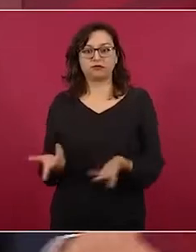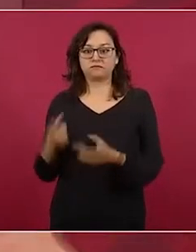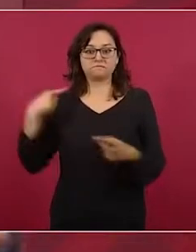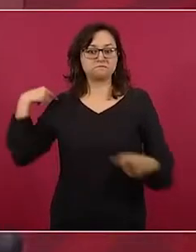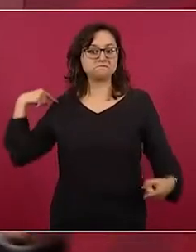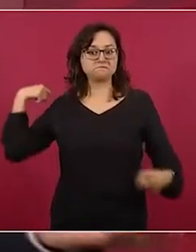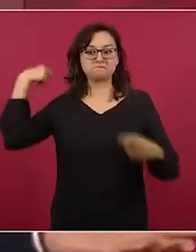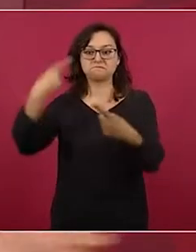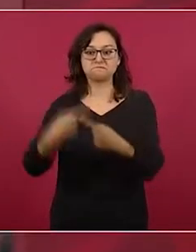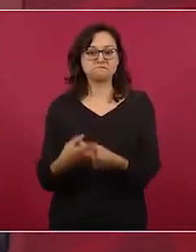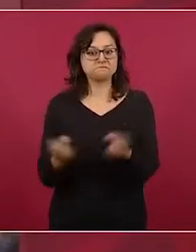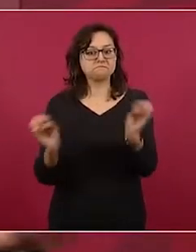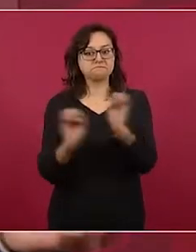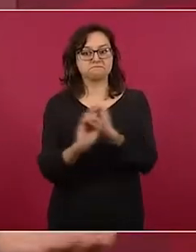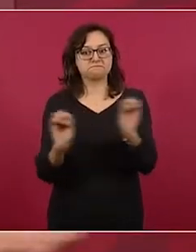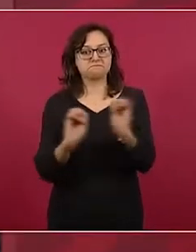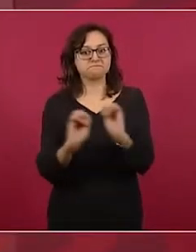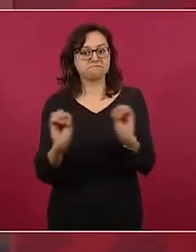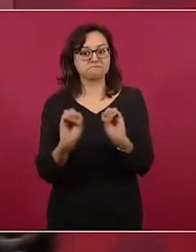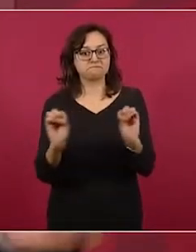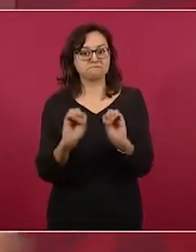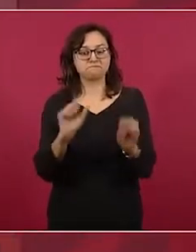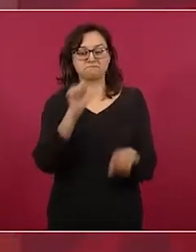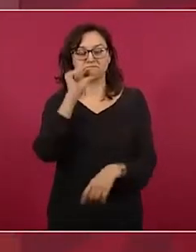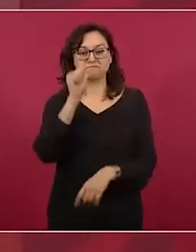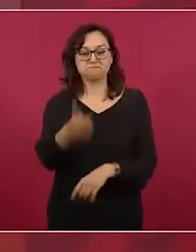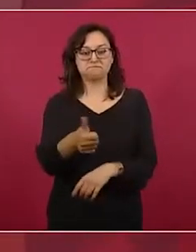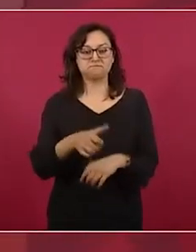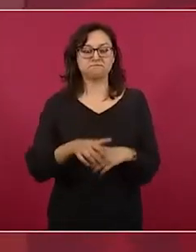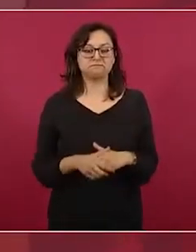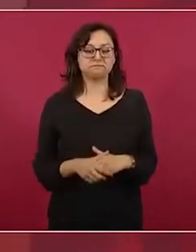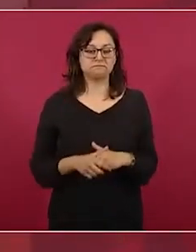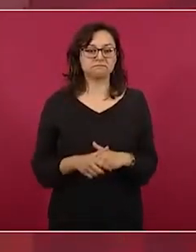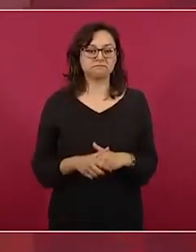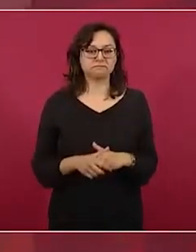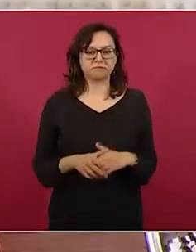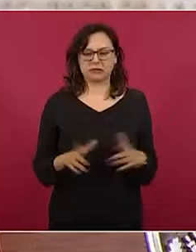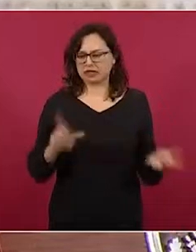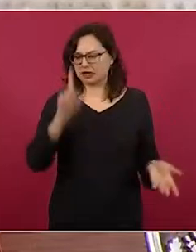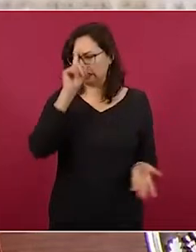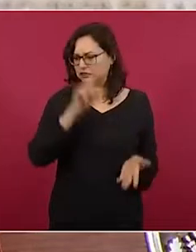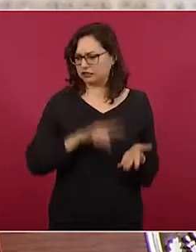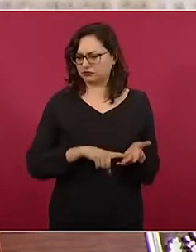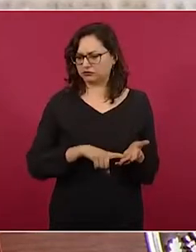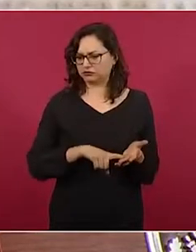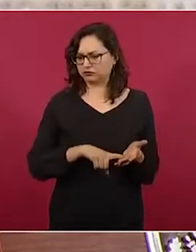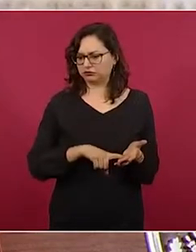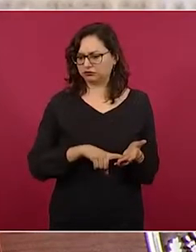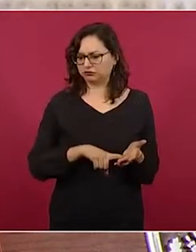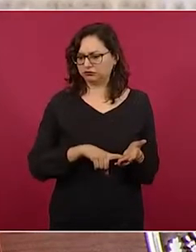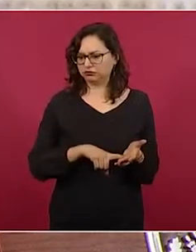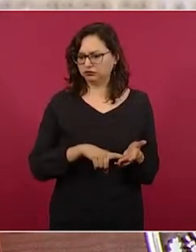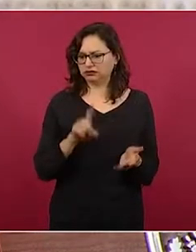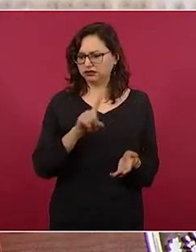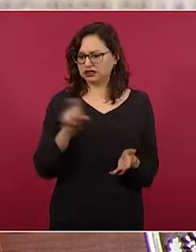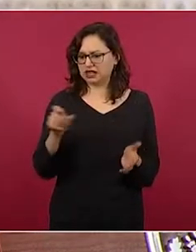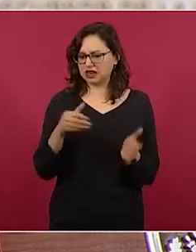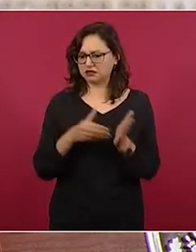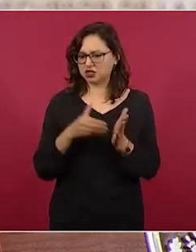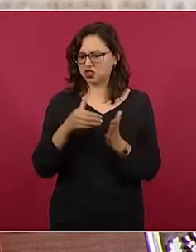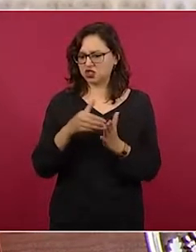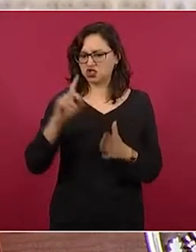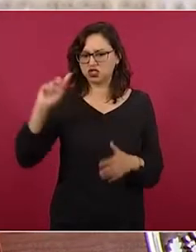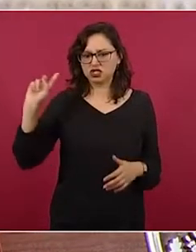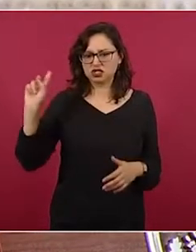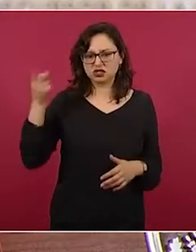hasta ahora no hay nada, creo que autorizaron 100 millones de dólares.